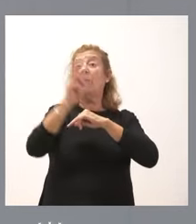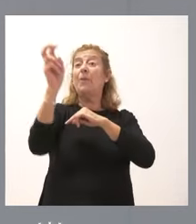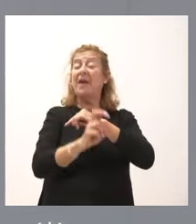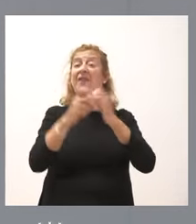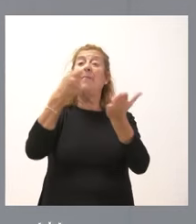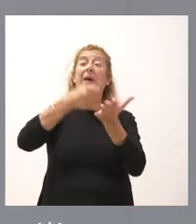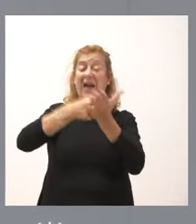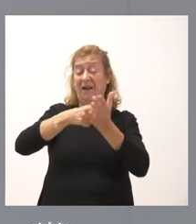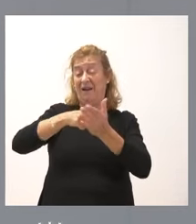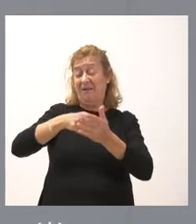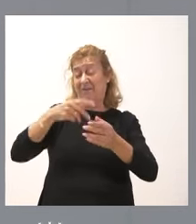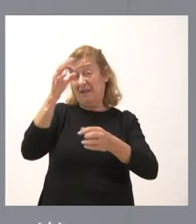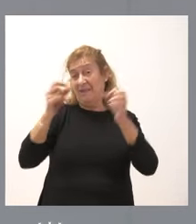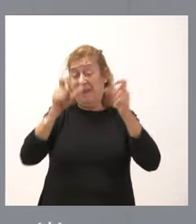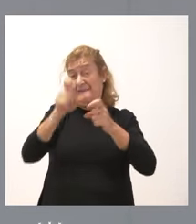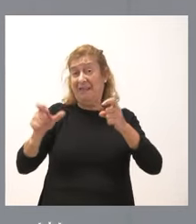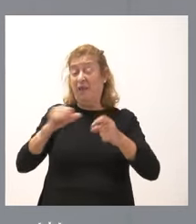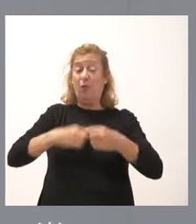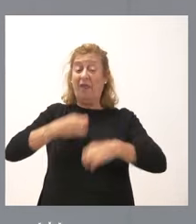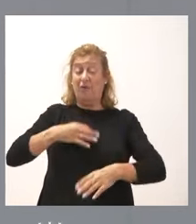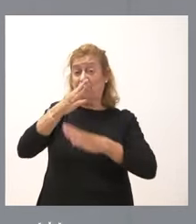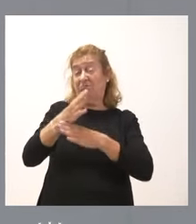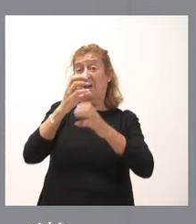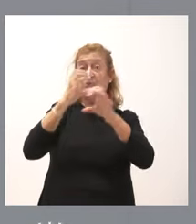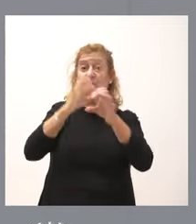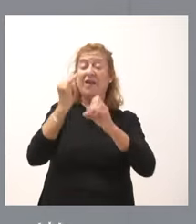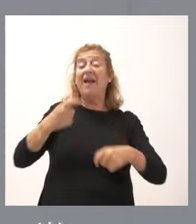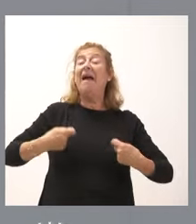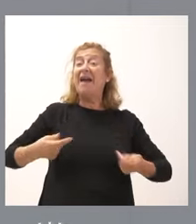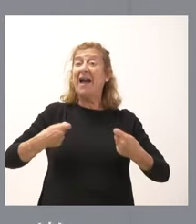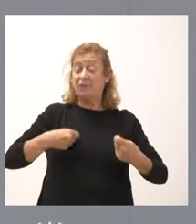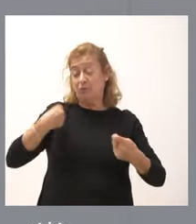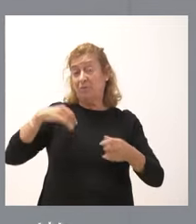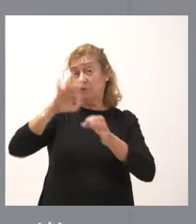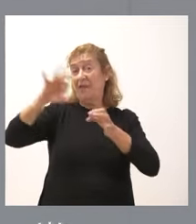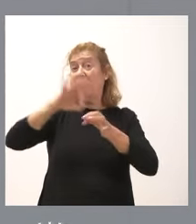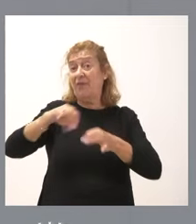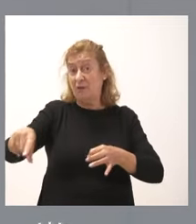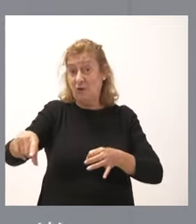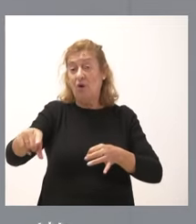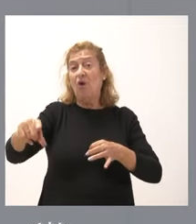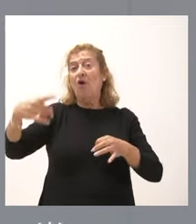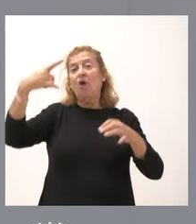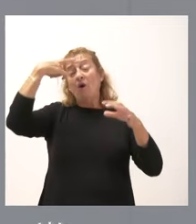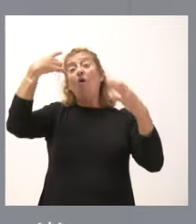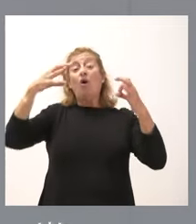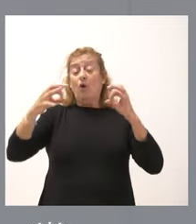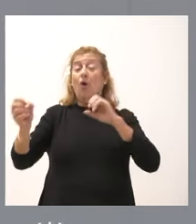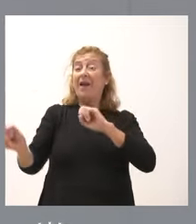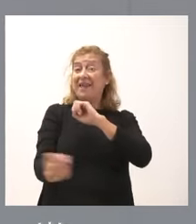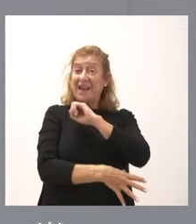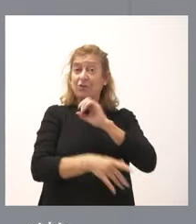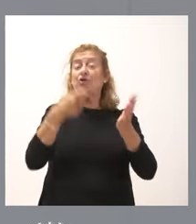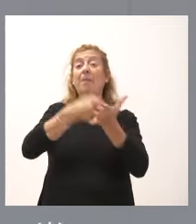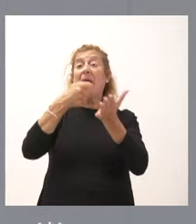pago de los billetes por parte de los ciudadanos y los gastos relativos al servicio, como, lógicamente, los ingresos del